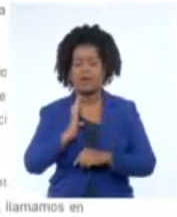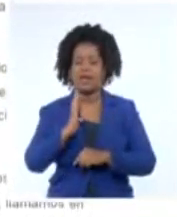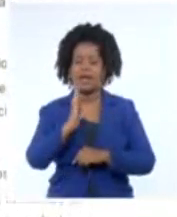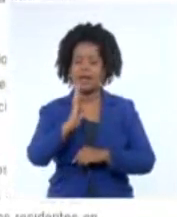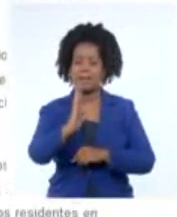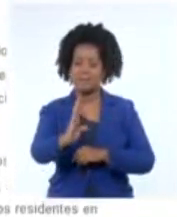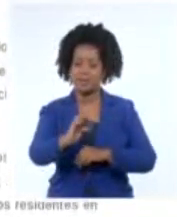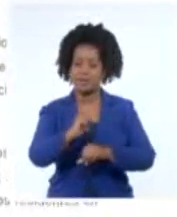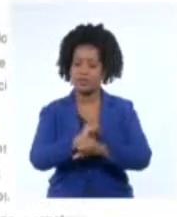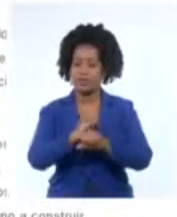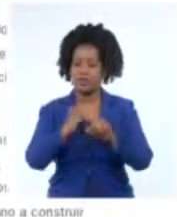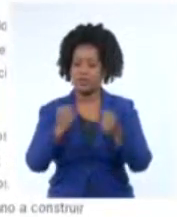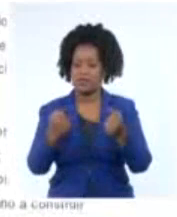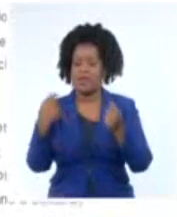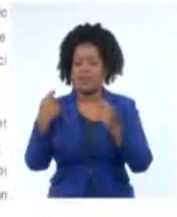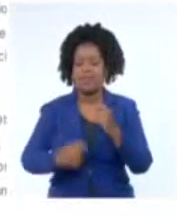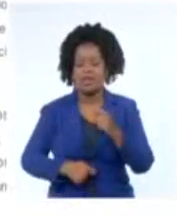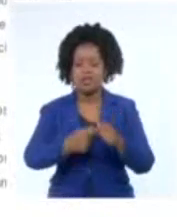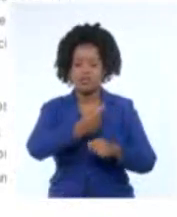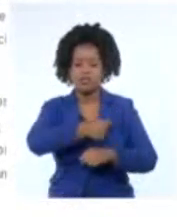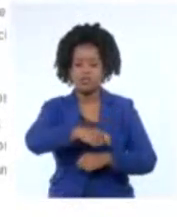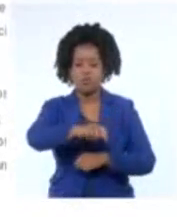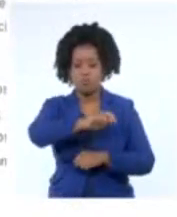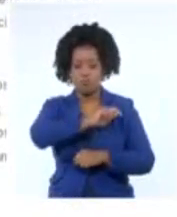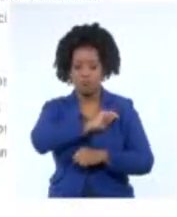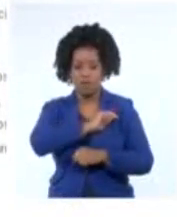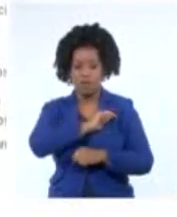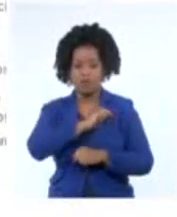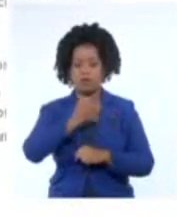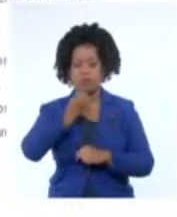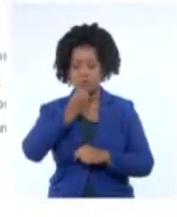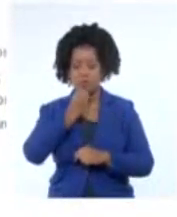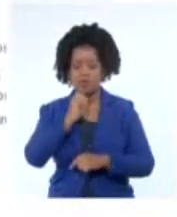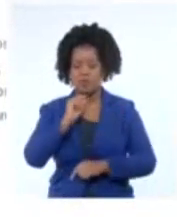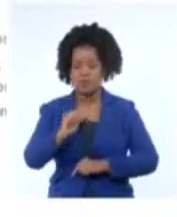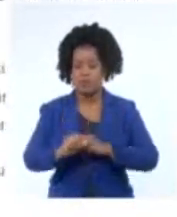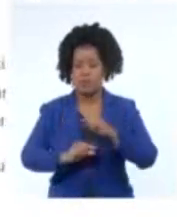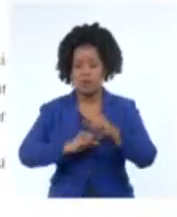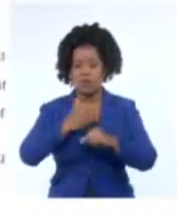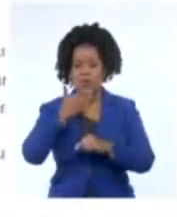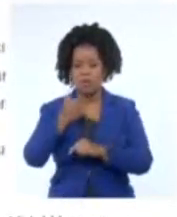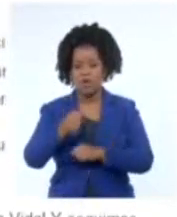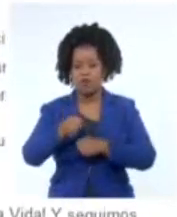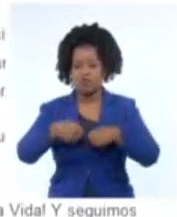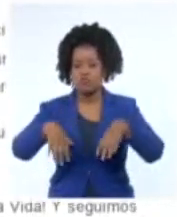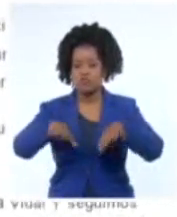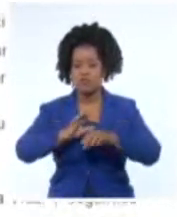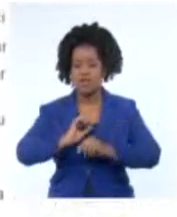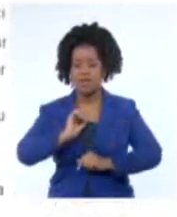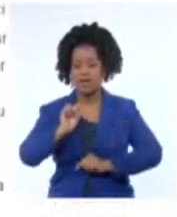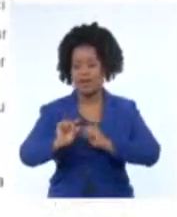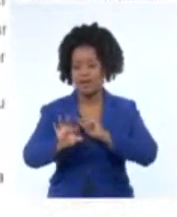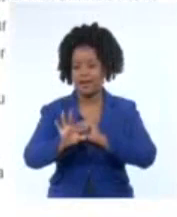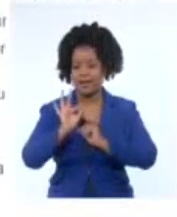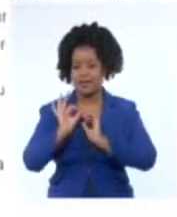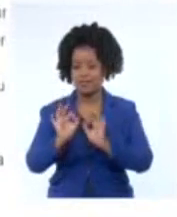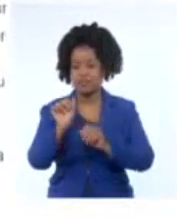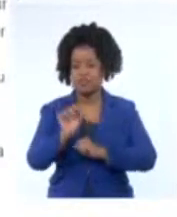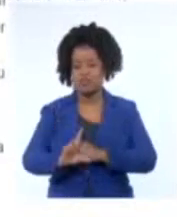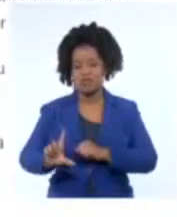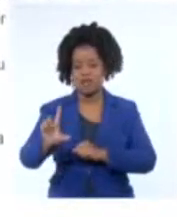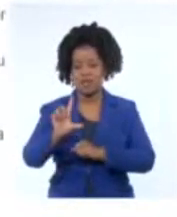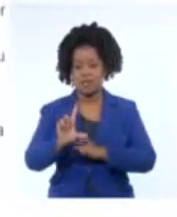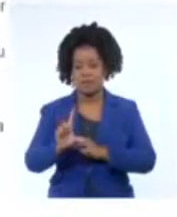inalienable derecho del pueblo a construir soberanamente el tipo de sociedad que ha elegido. El